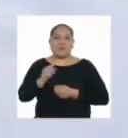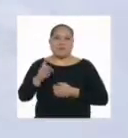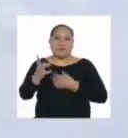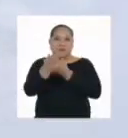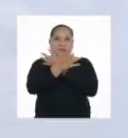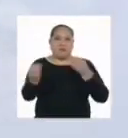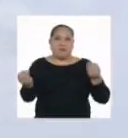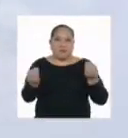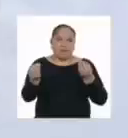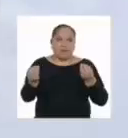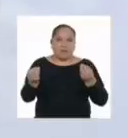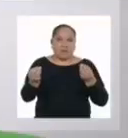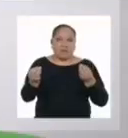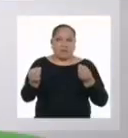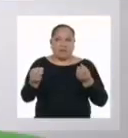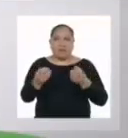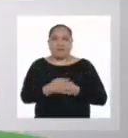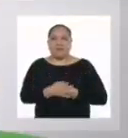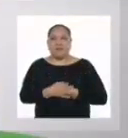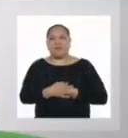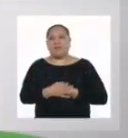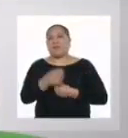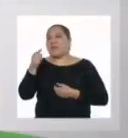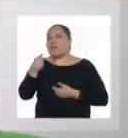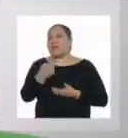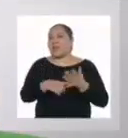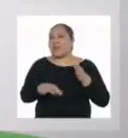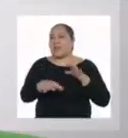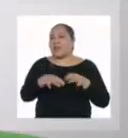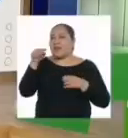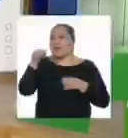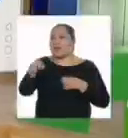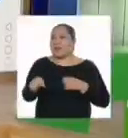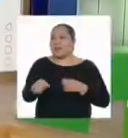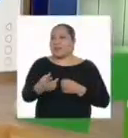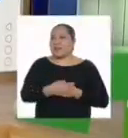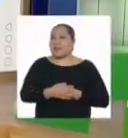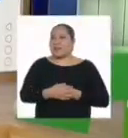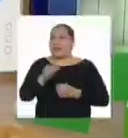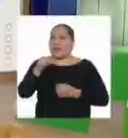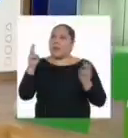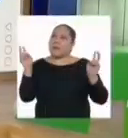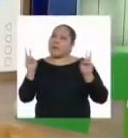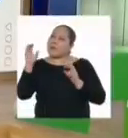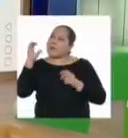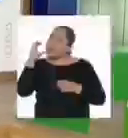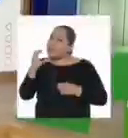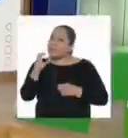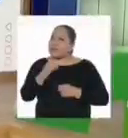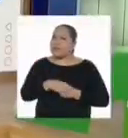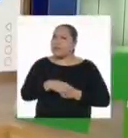¡Sigue desapareciendo! ¿Qué hay en esa solución, Jonathan? ¡Hay vitamina C!